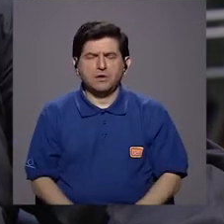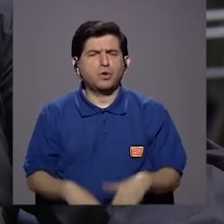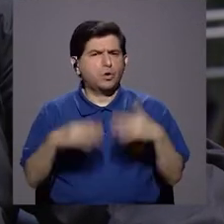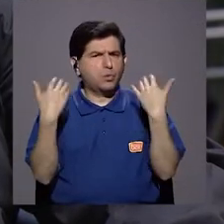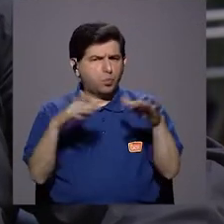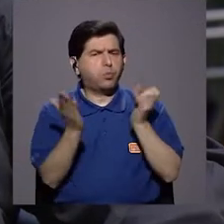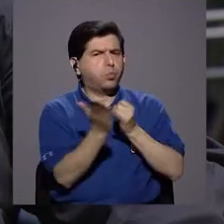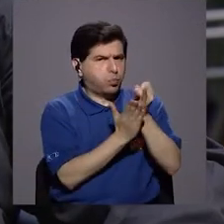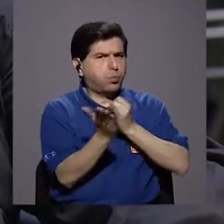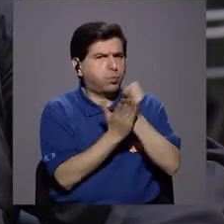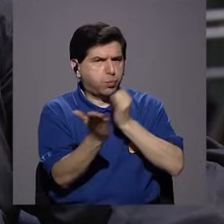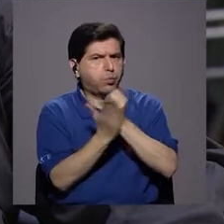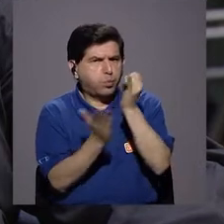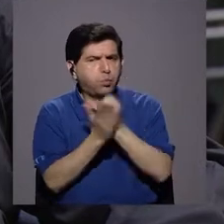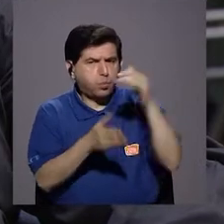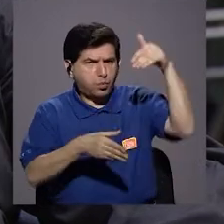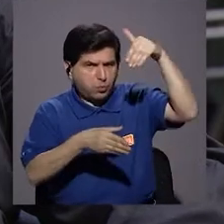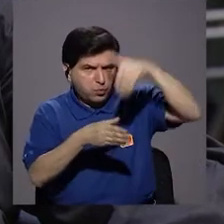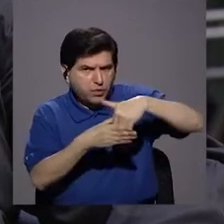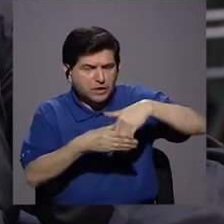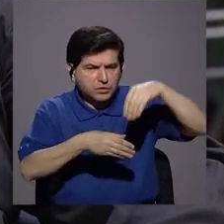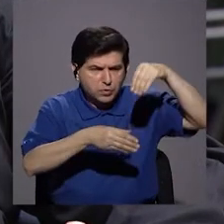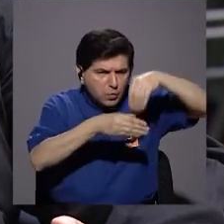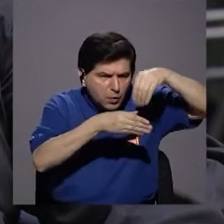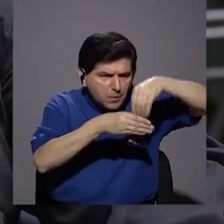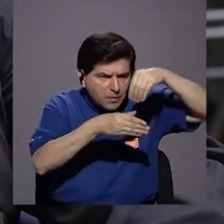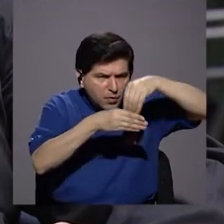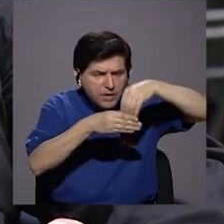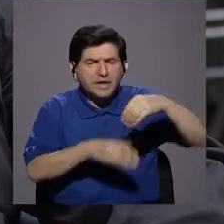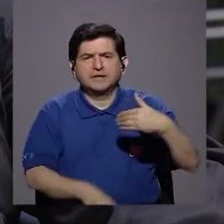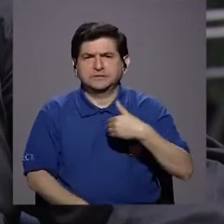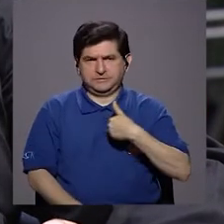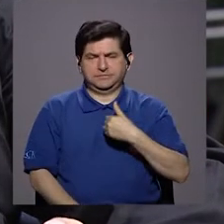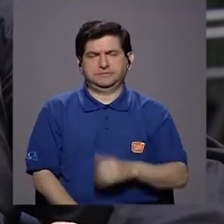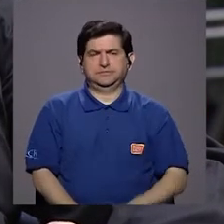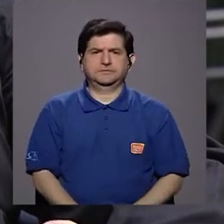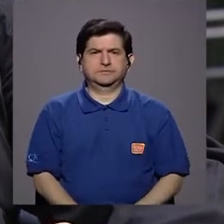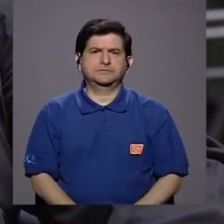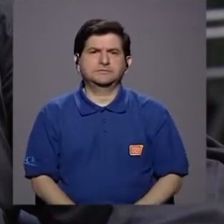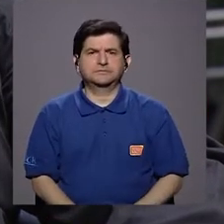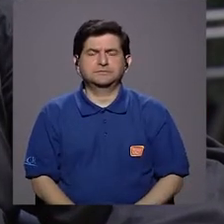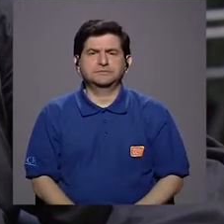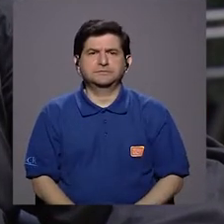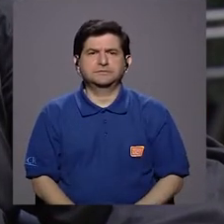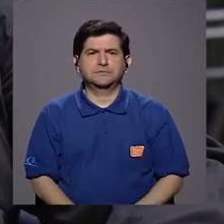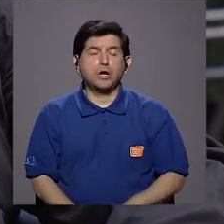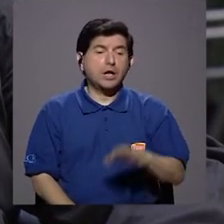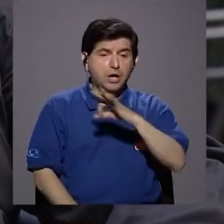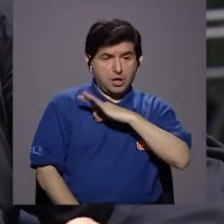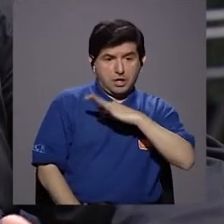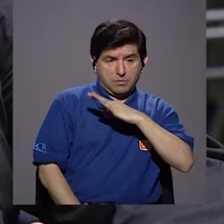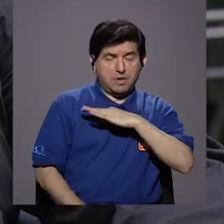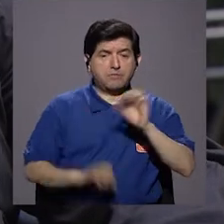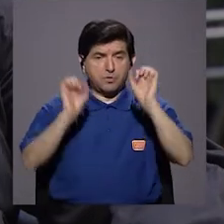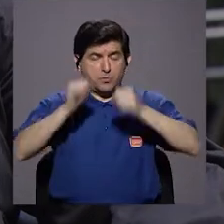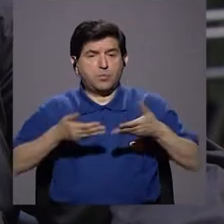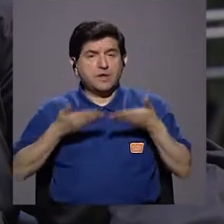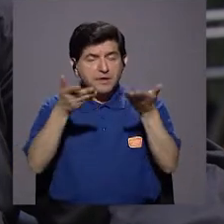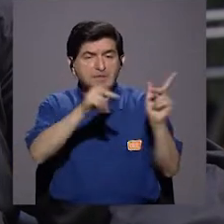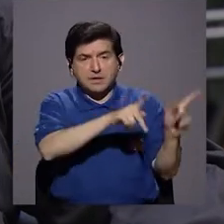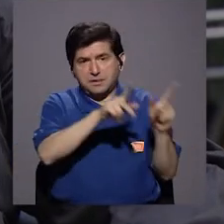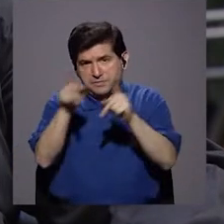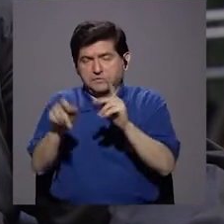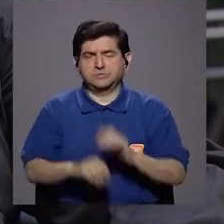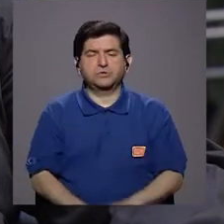hay mucha investigación dentro de los componentes de la pasta y qué beneficios le